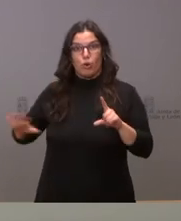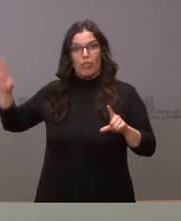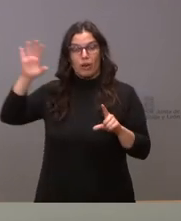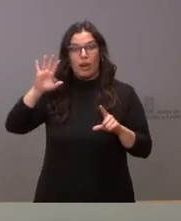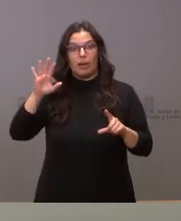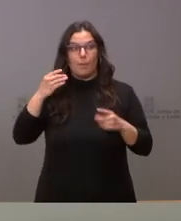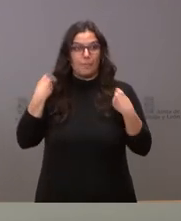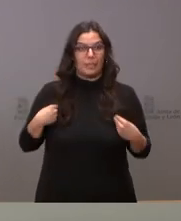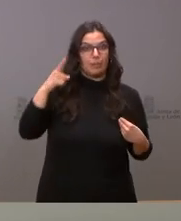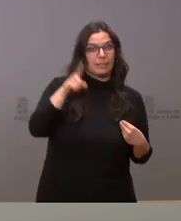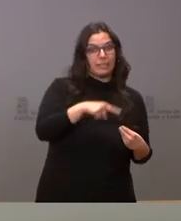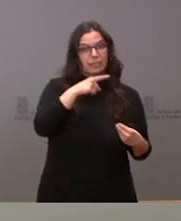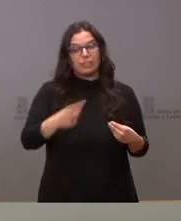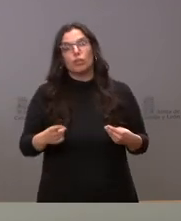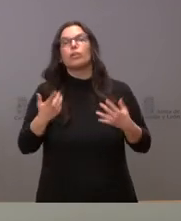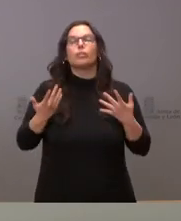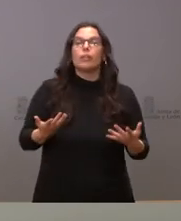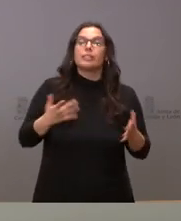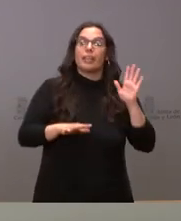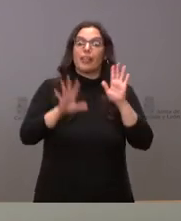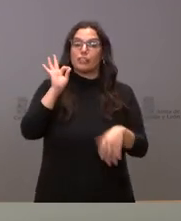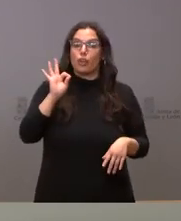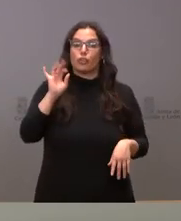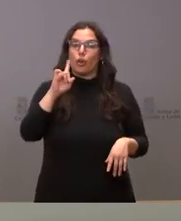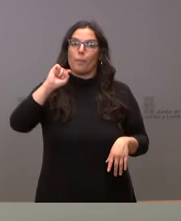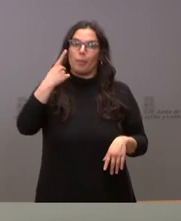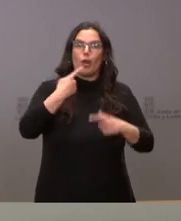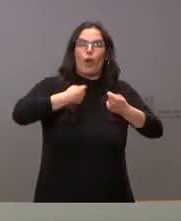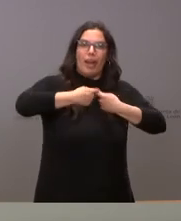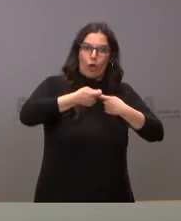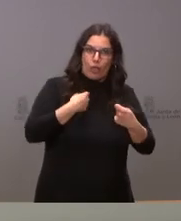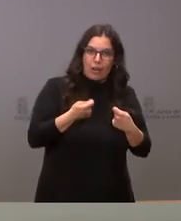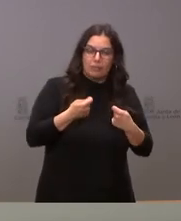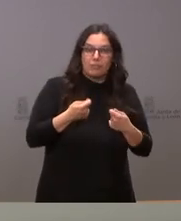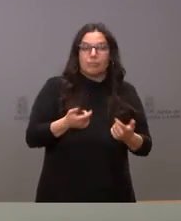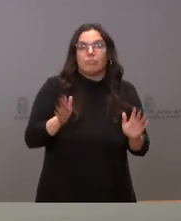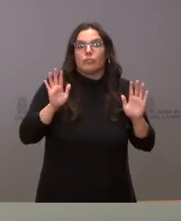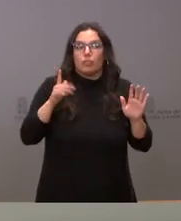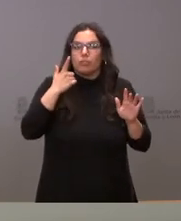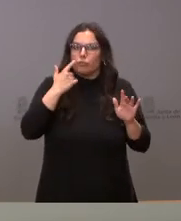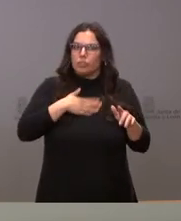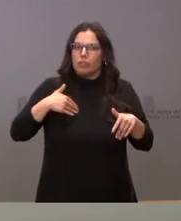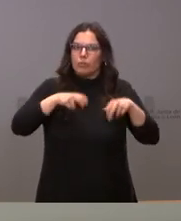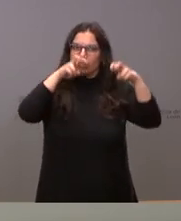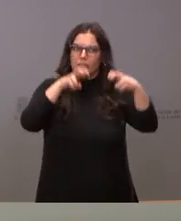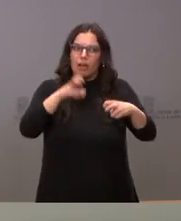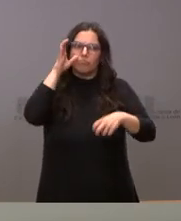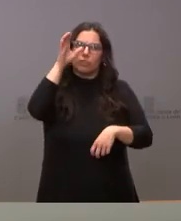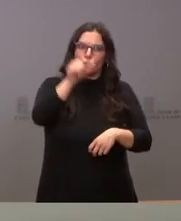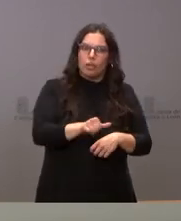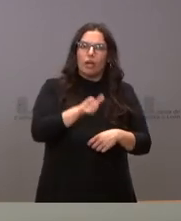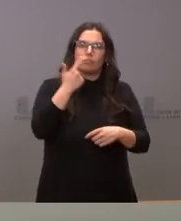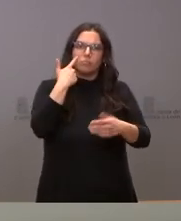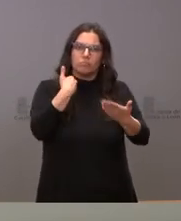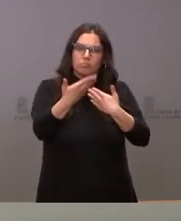y lógicamente antes de la decisión viene la negociación y estamos dispuestos a sentarnos a escucharles y